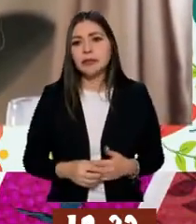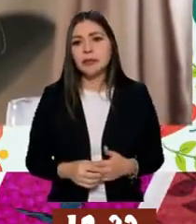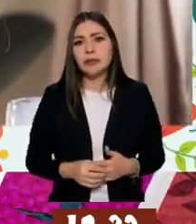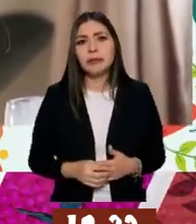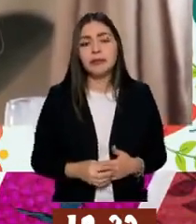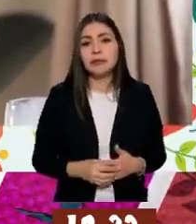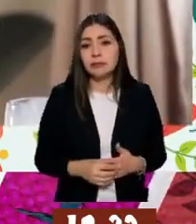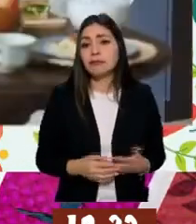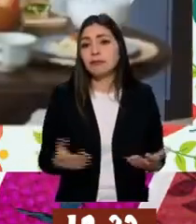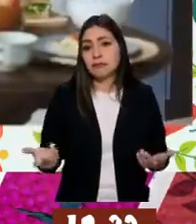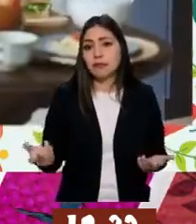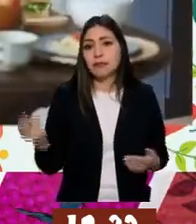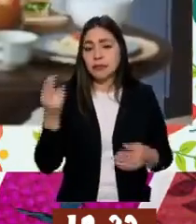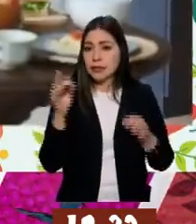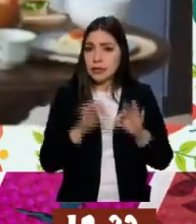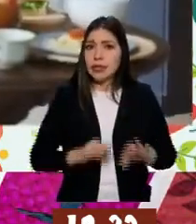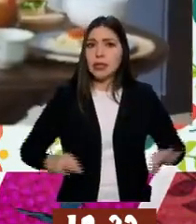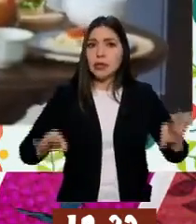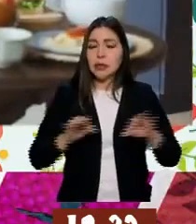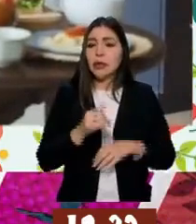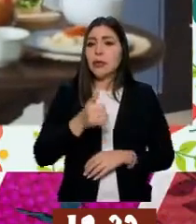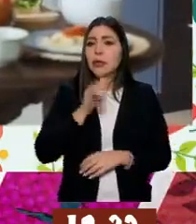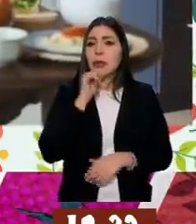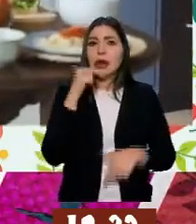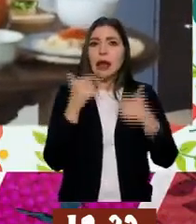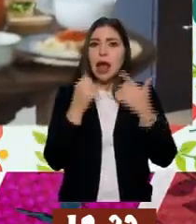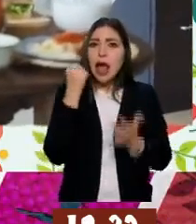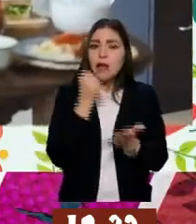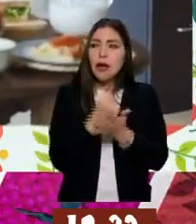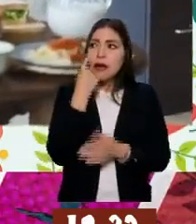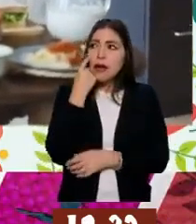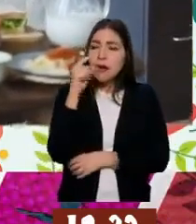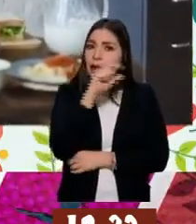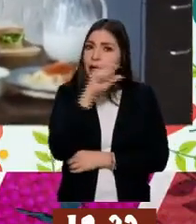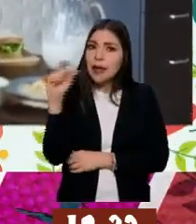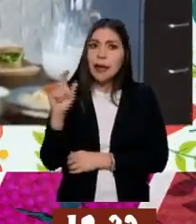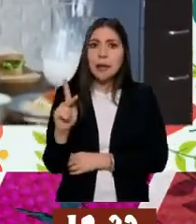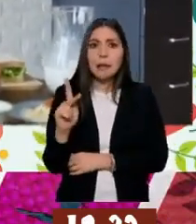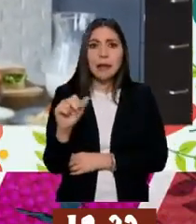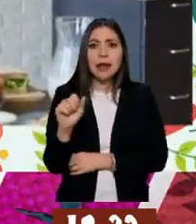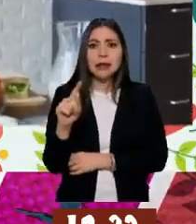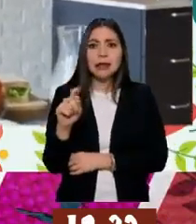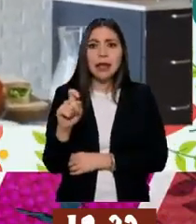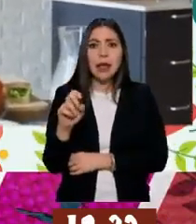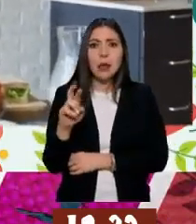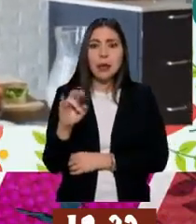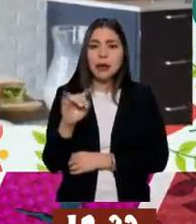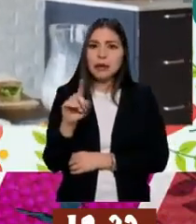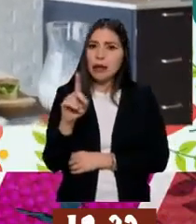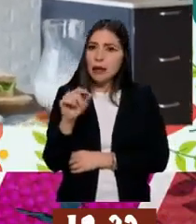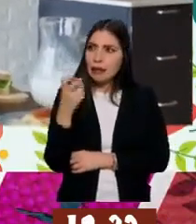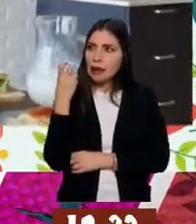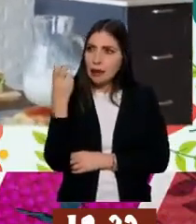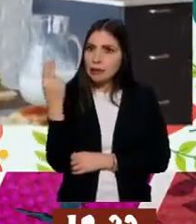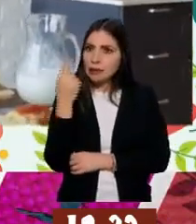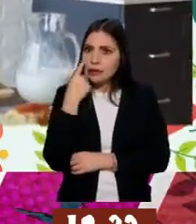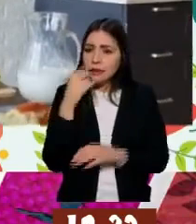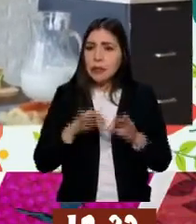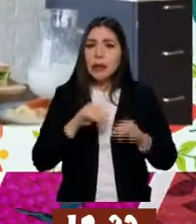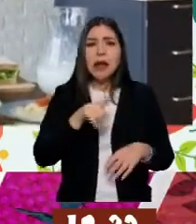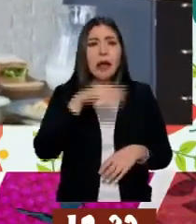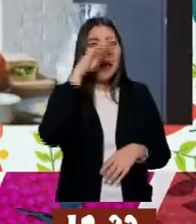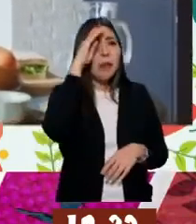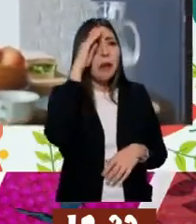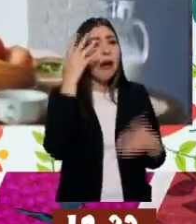Entonces, es bien importante que consuman la leche pasteurizada, no es cualquier cosa. No sigan las modas nomás porque se les hace... Y por eso fue tan